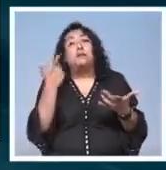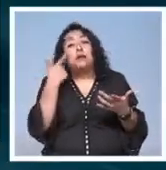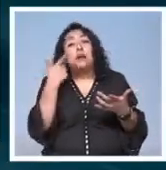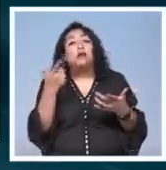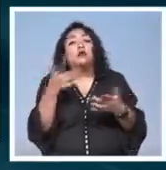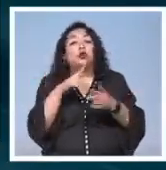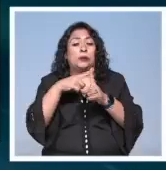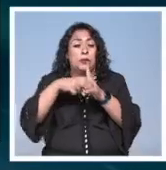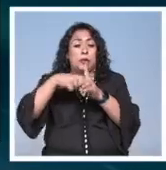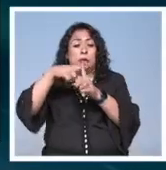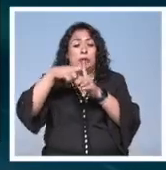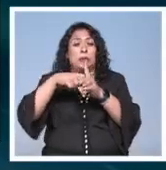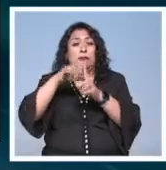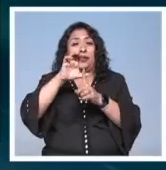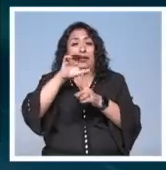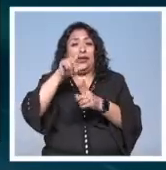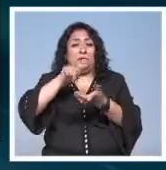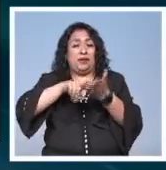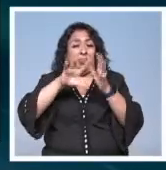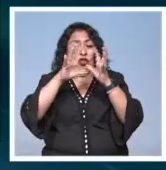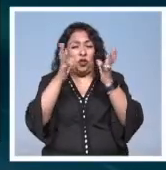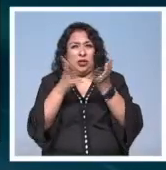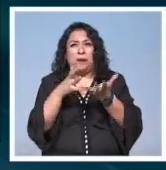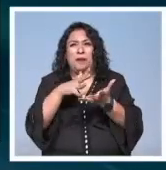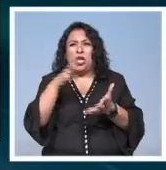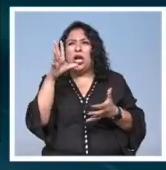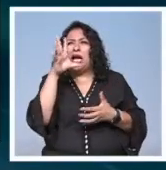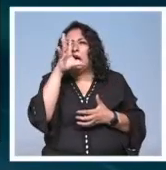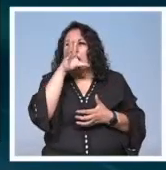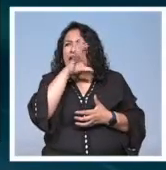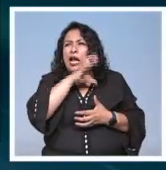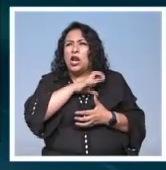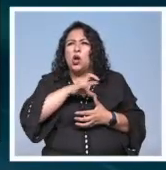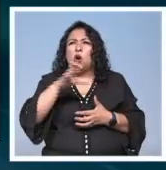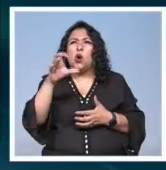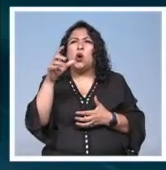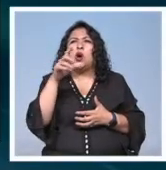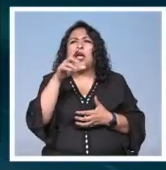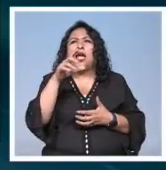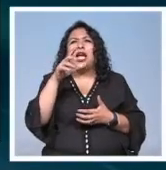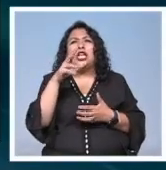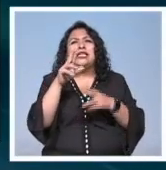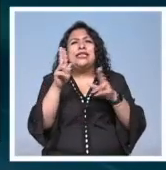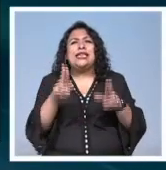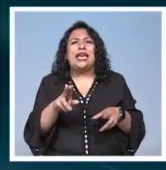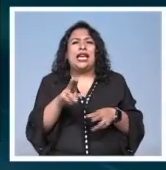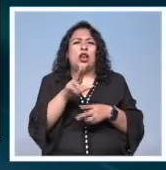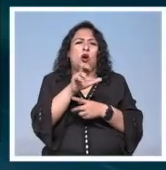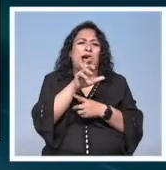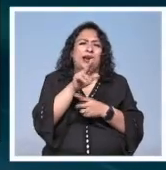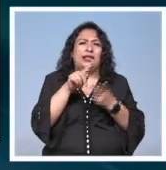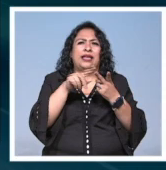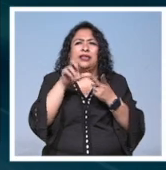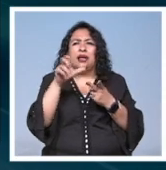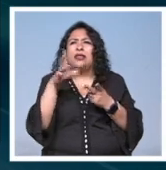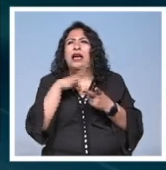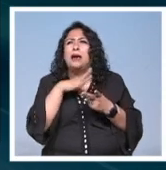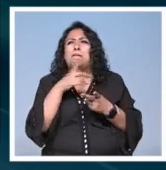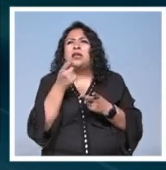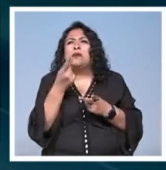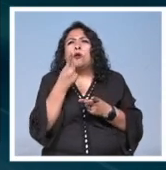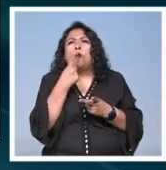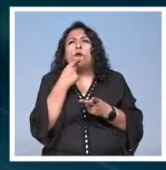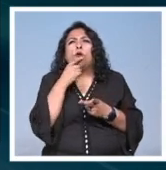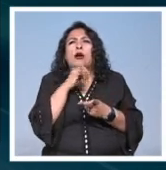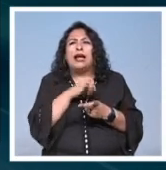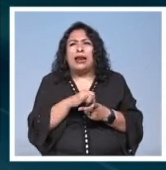la temperatura y el clima de la tierra gran parte del calor irradiado por el ártico y la antártida se emite en forma de radiación infrarroja